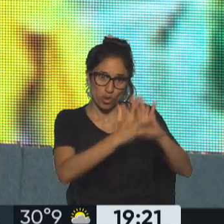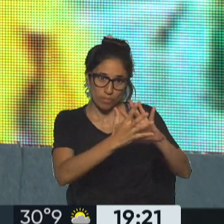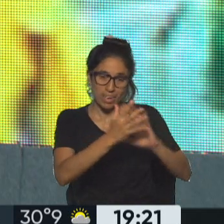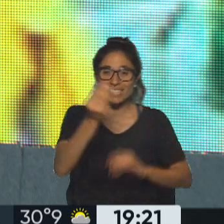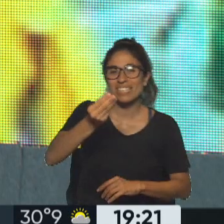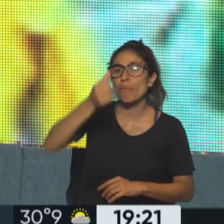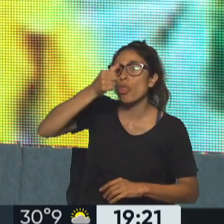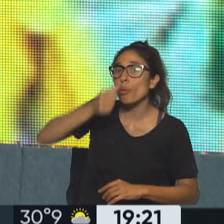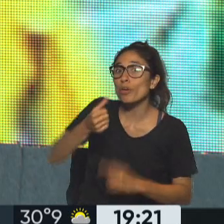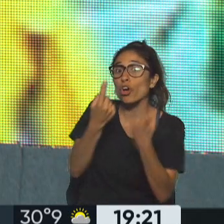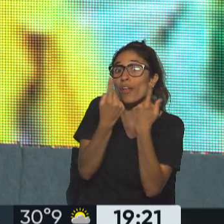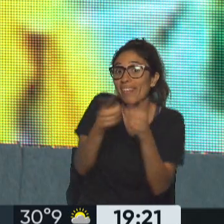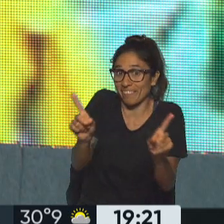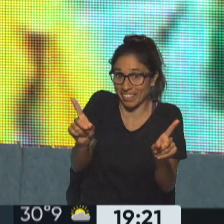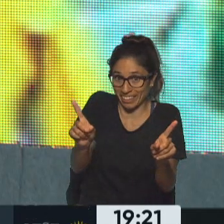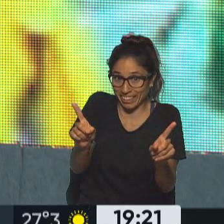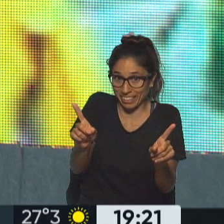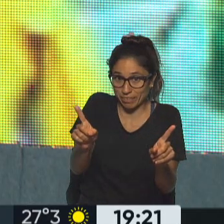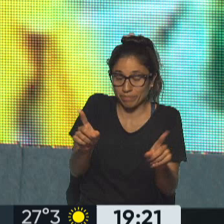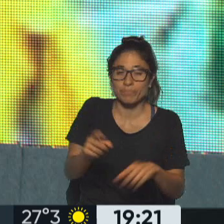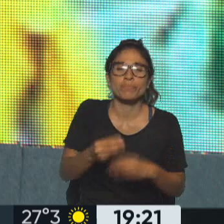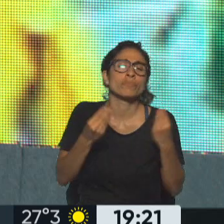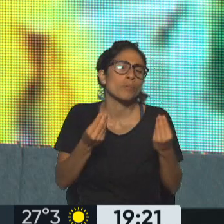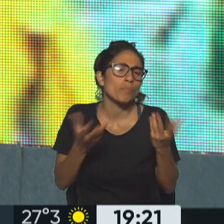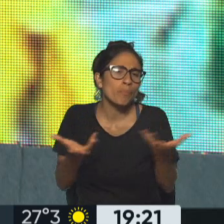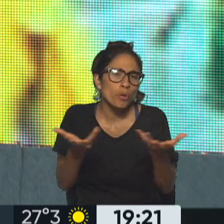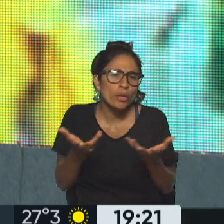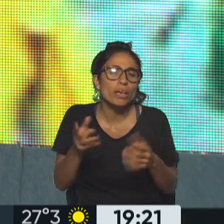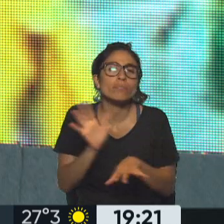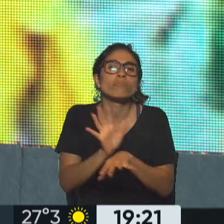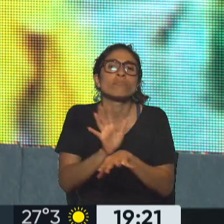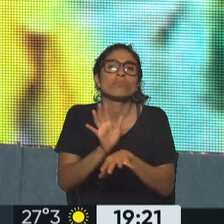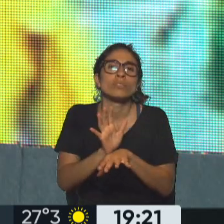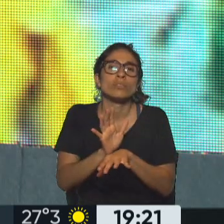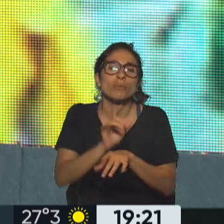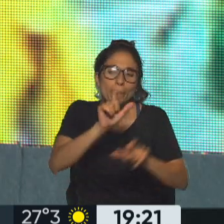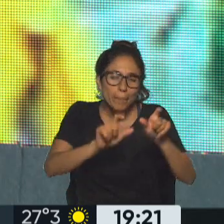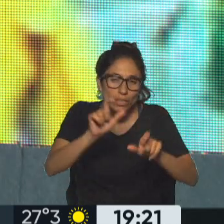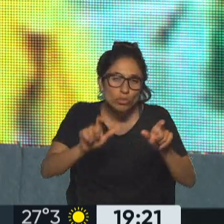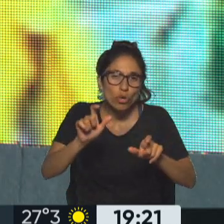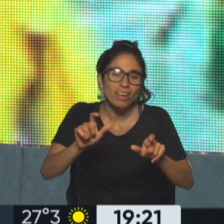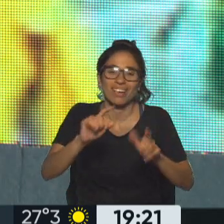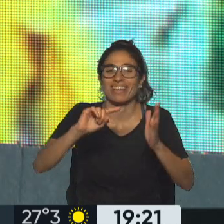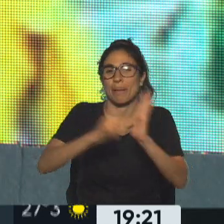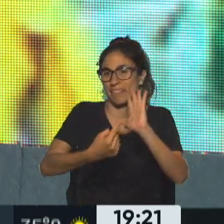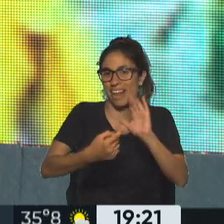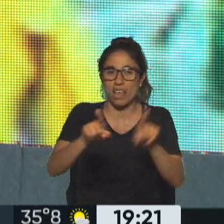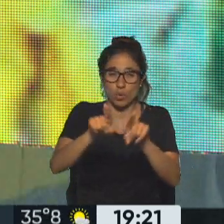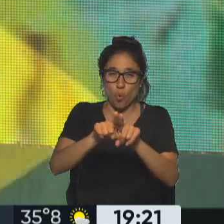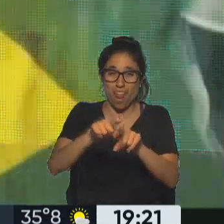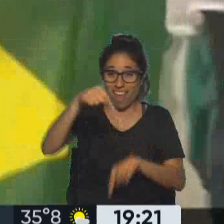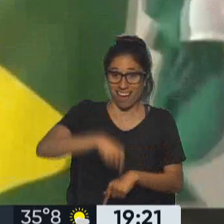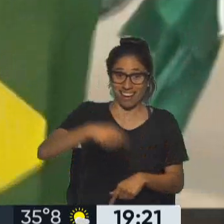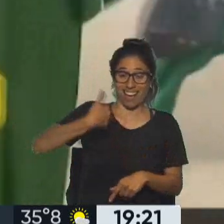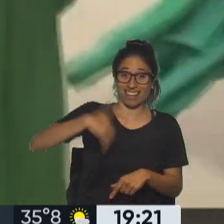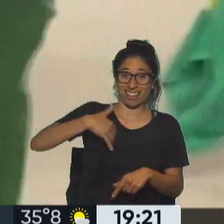todos los departamentos de estado entonces viaja del estado federal es la capital federal es como la ciudad de Buenos Aires nada más